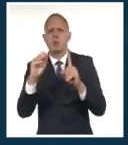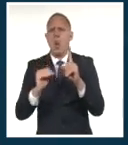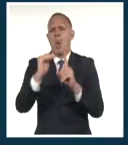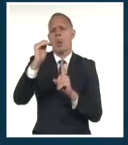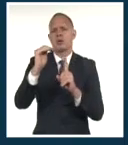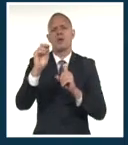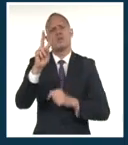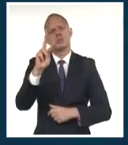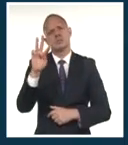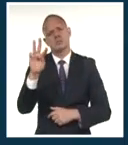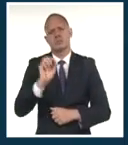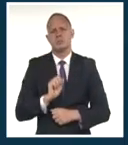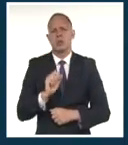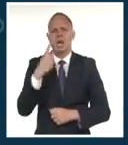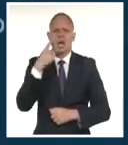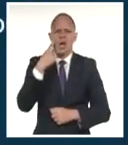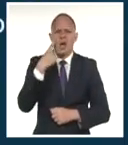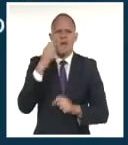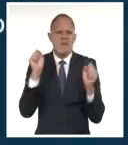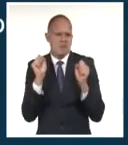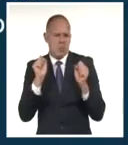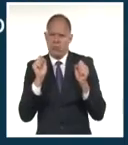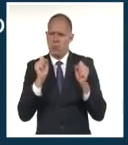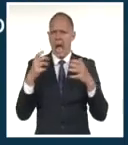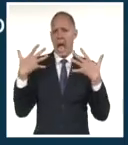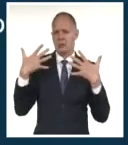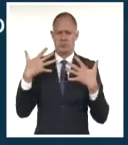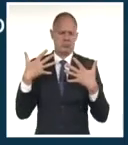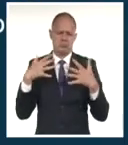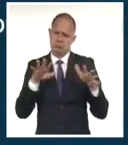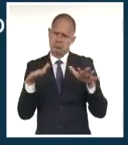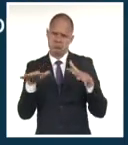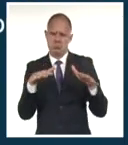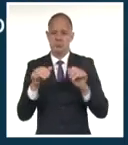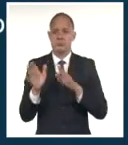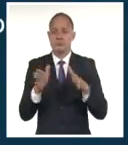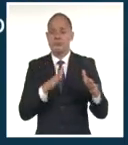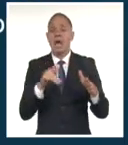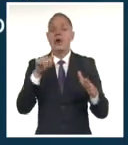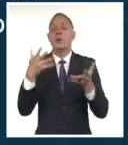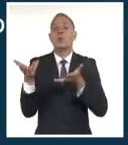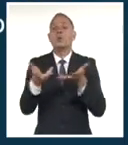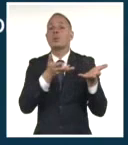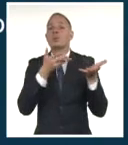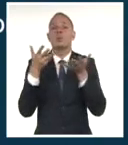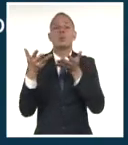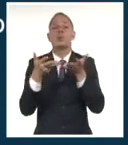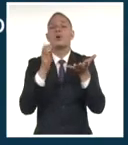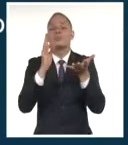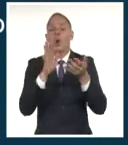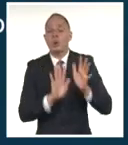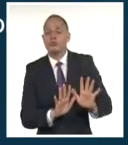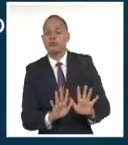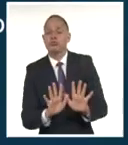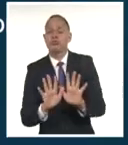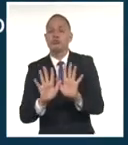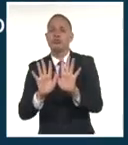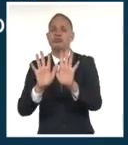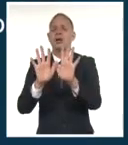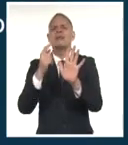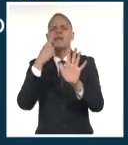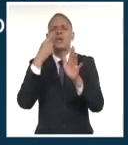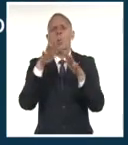son ni muy frías ni tampoco excesivamente cálidas. Y los vientos del sur al suroeste, débiles,